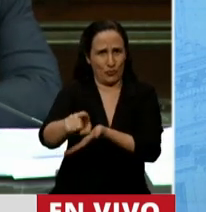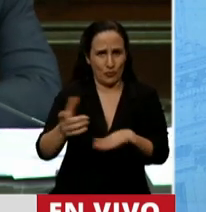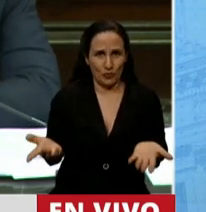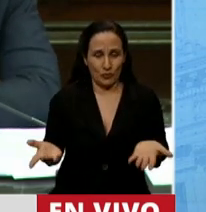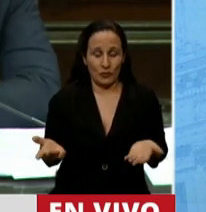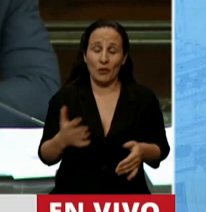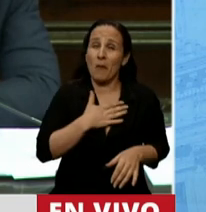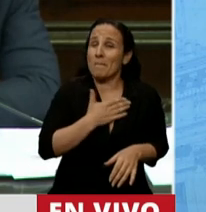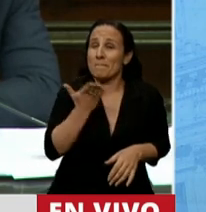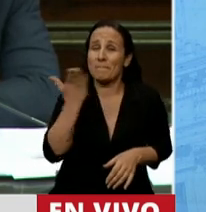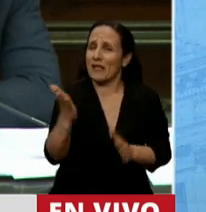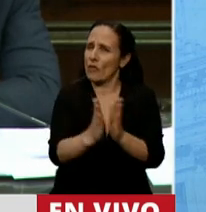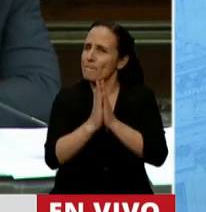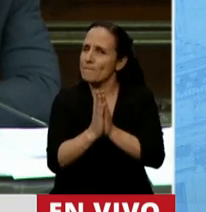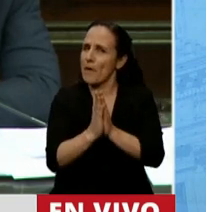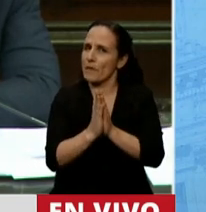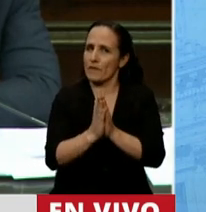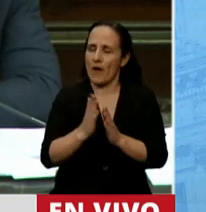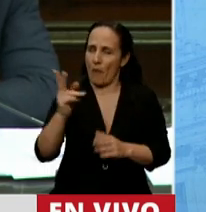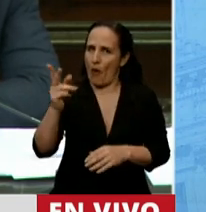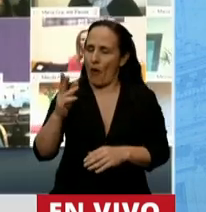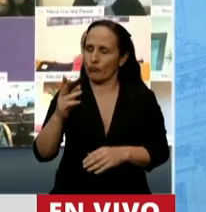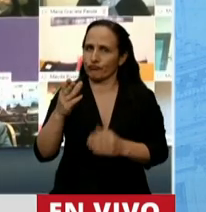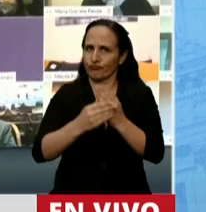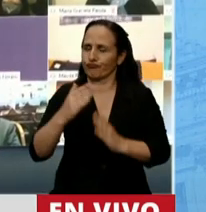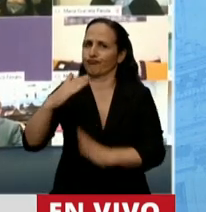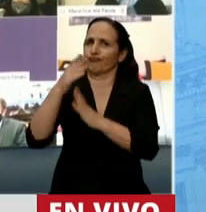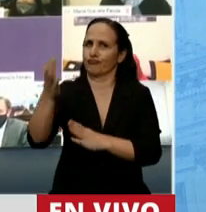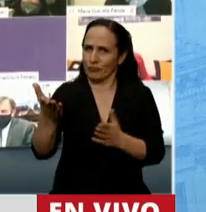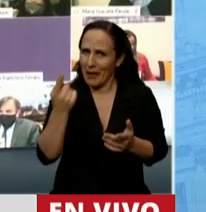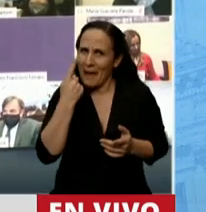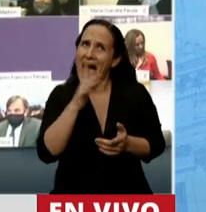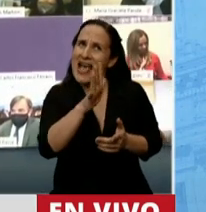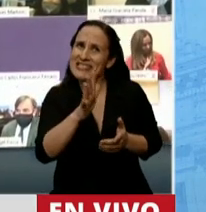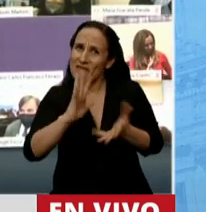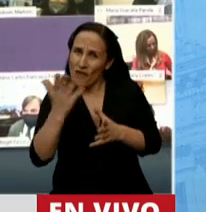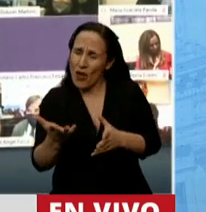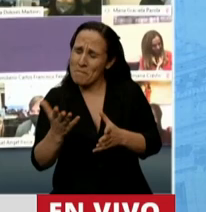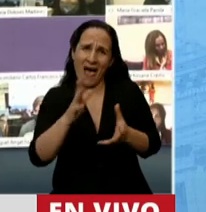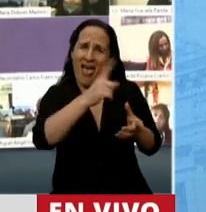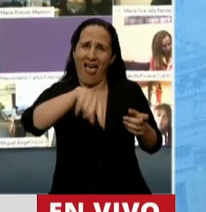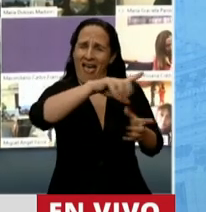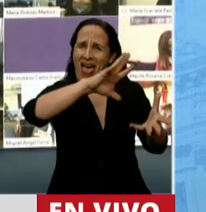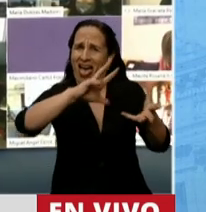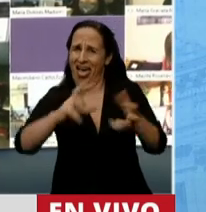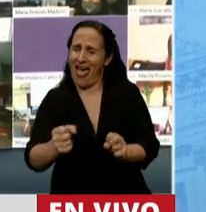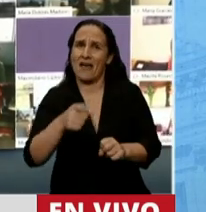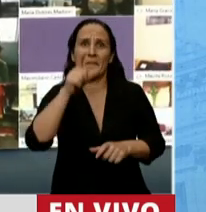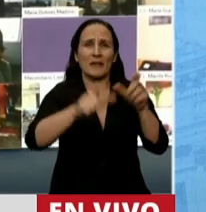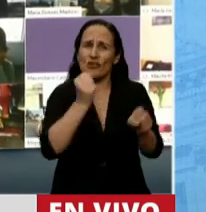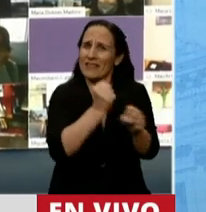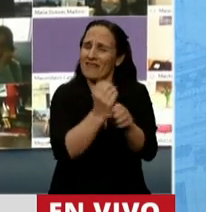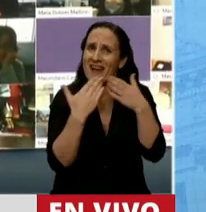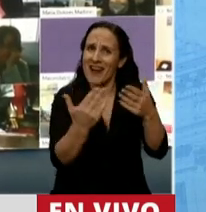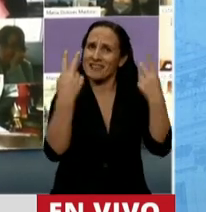Le pido, por favor, señor Jefe de Gabinete, piense en lo que está matando. Es mucha la gente que depende del turismo y